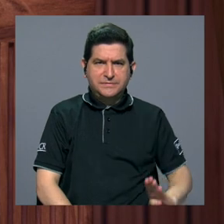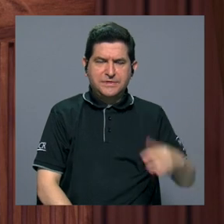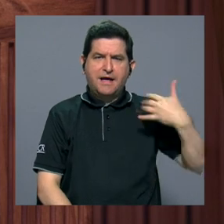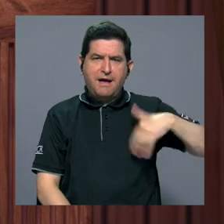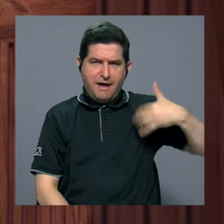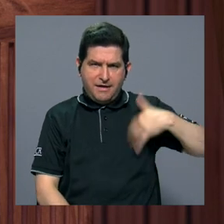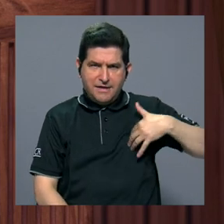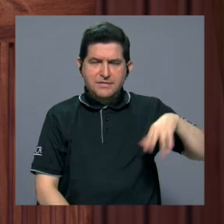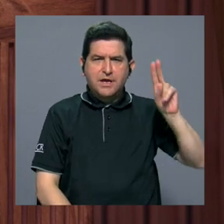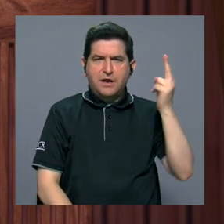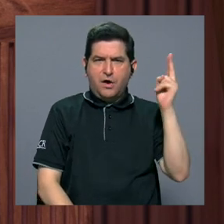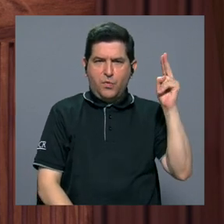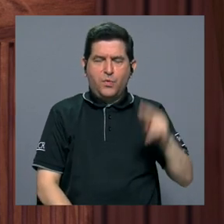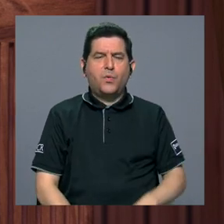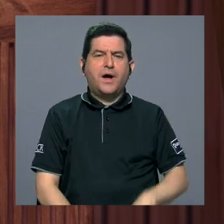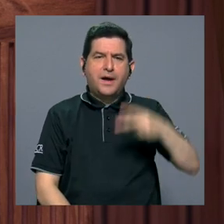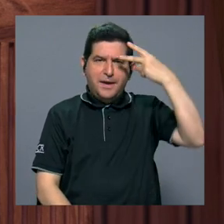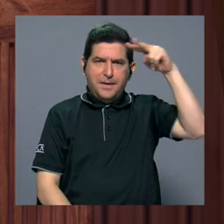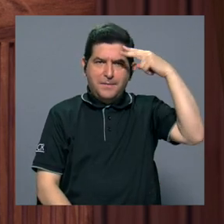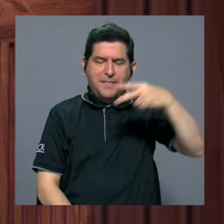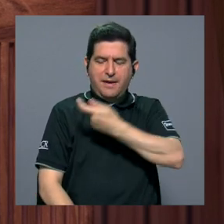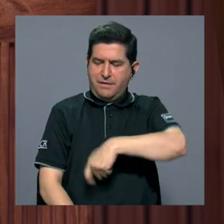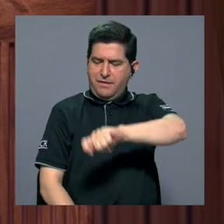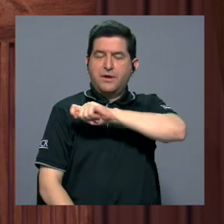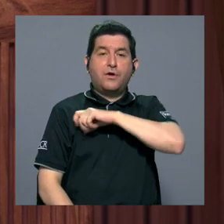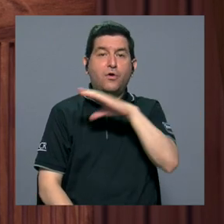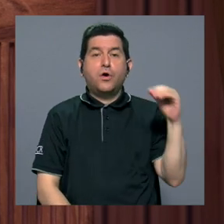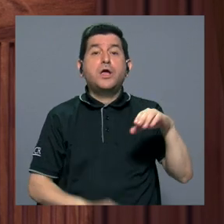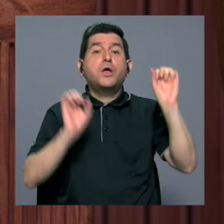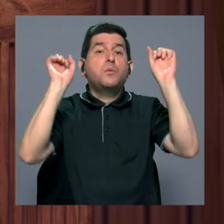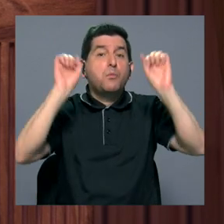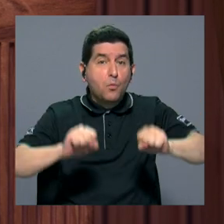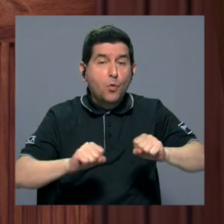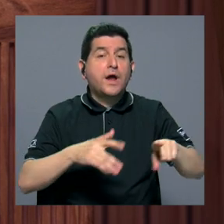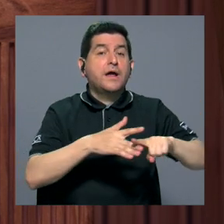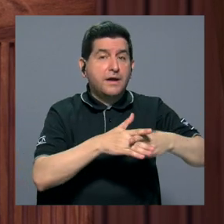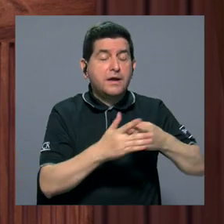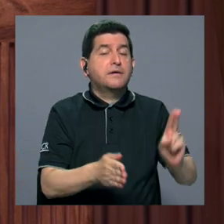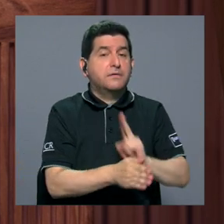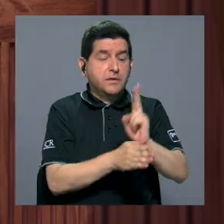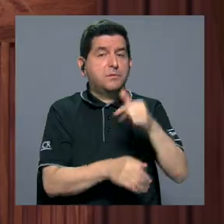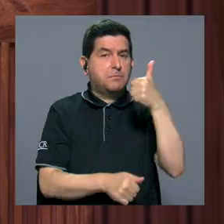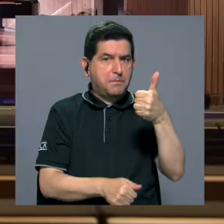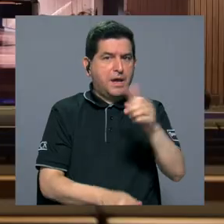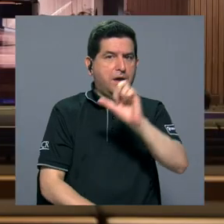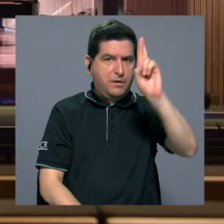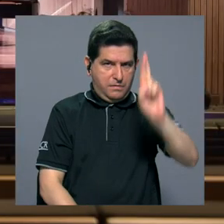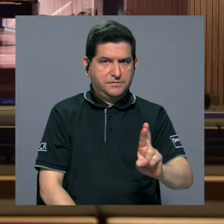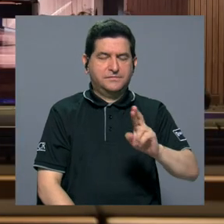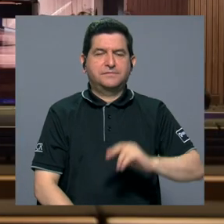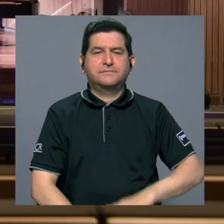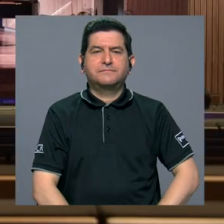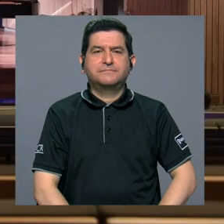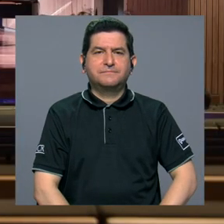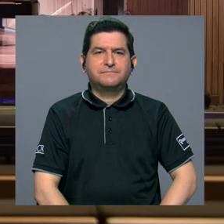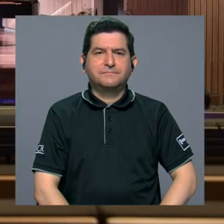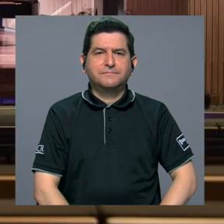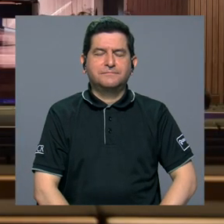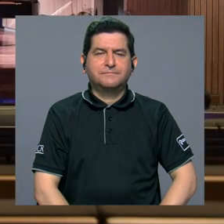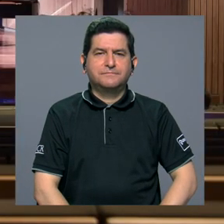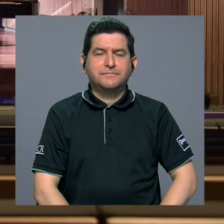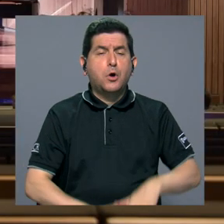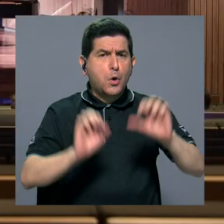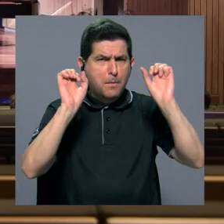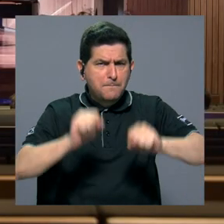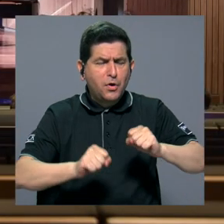Argentina, Uruguay, México, España y podría ser una herramienta útil para Costa Rica. Incluso